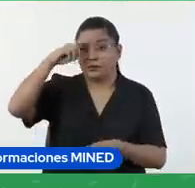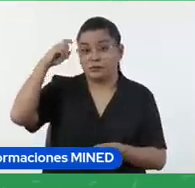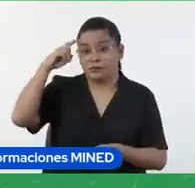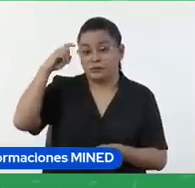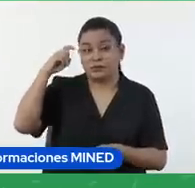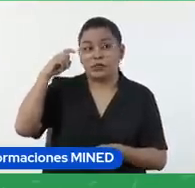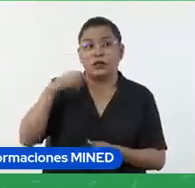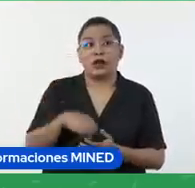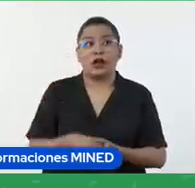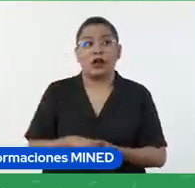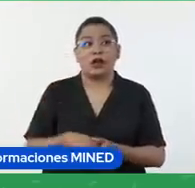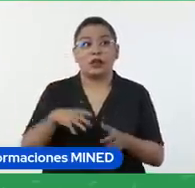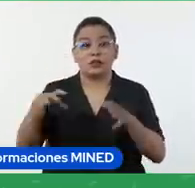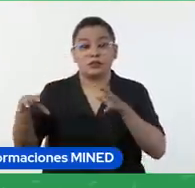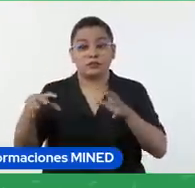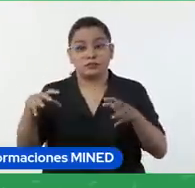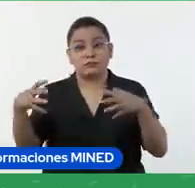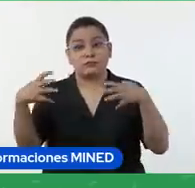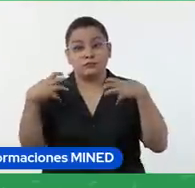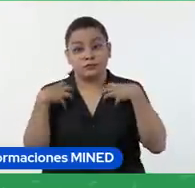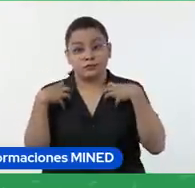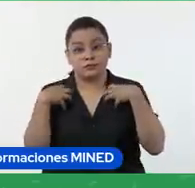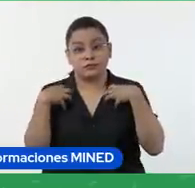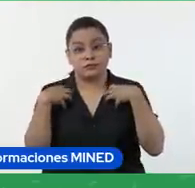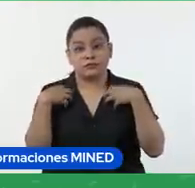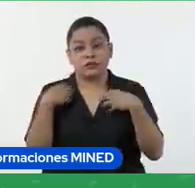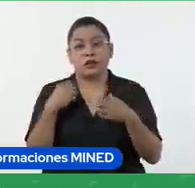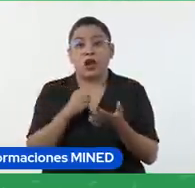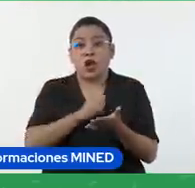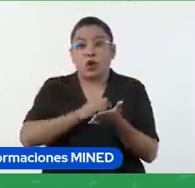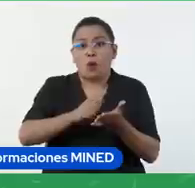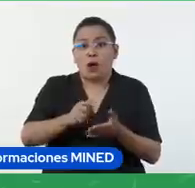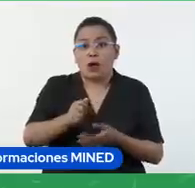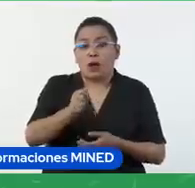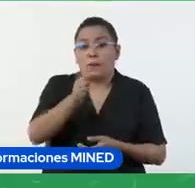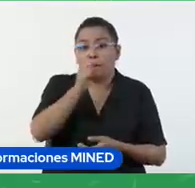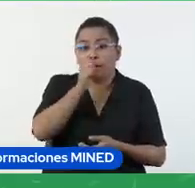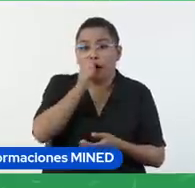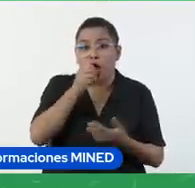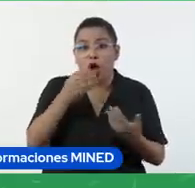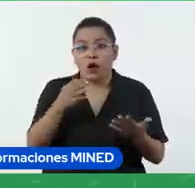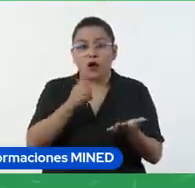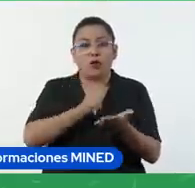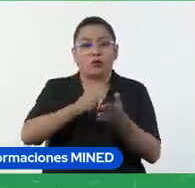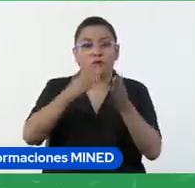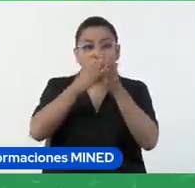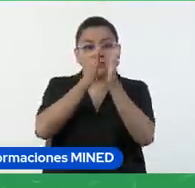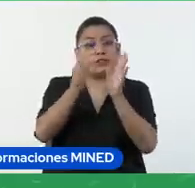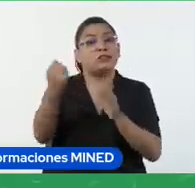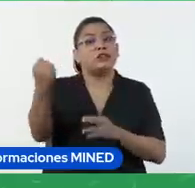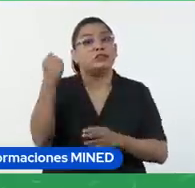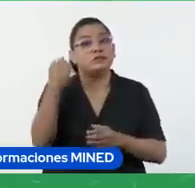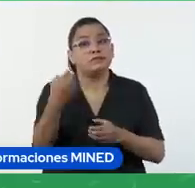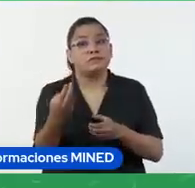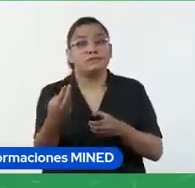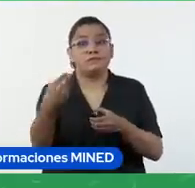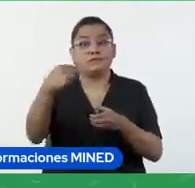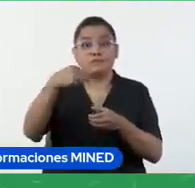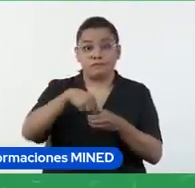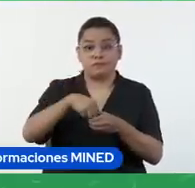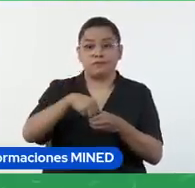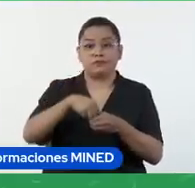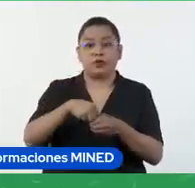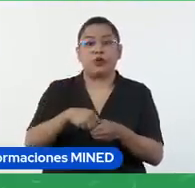si es sector público o privado. Es importante que se unan a los grupos de WhatsApp, ya que es uno de los